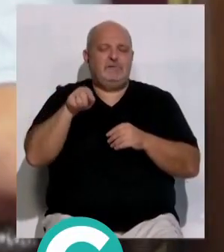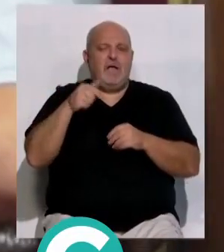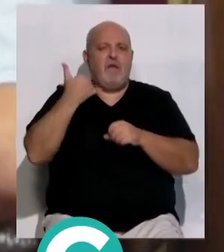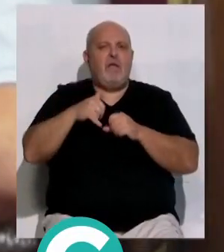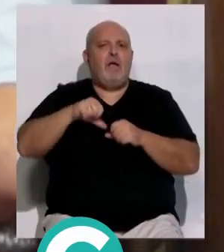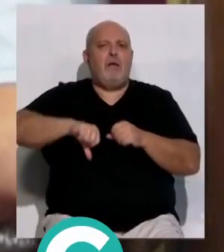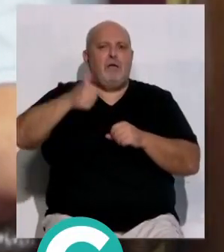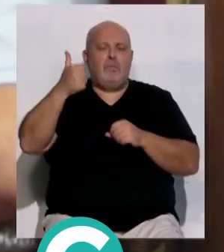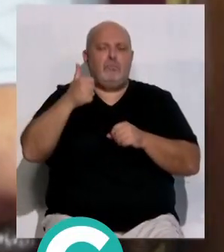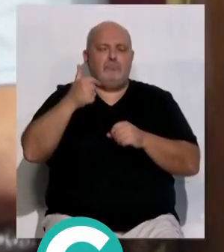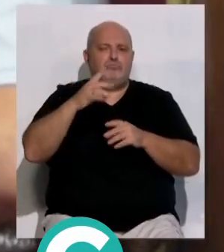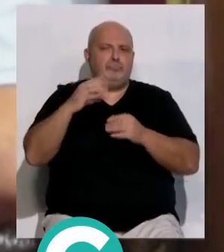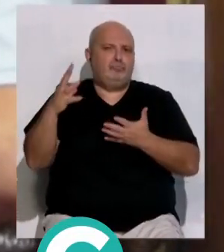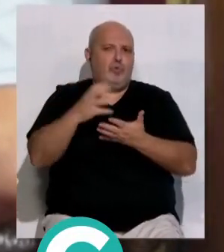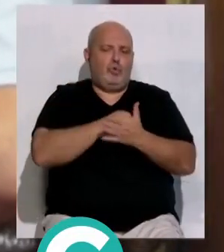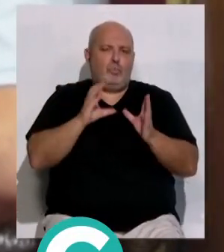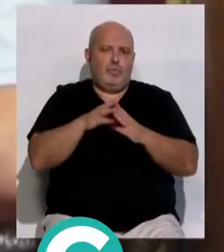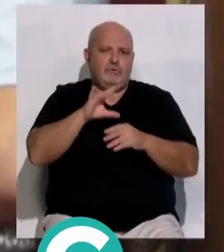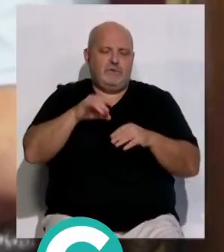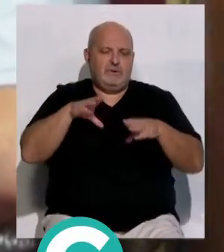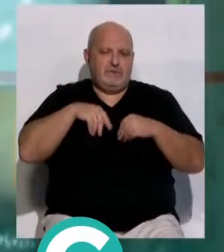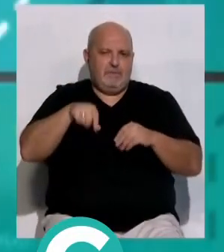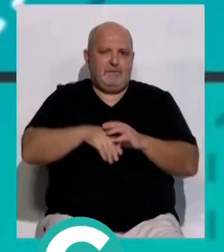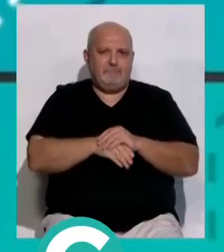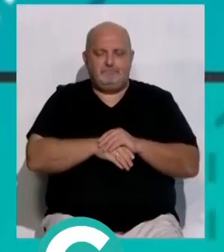se ha aprobado con el visto bueno de todos los grupos políticos.